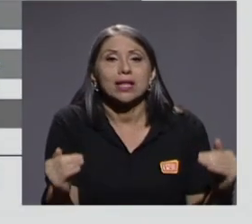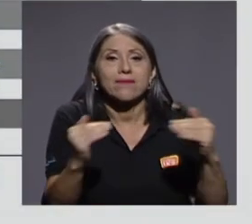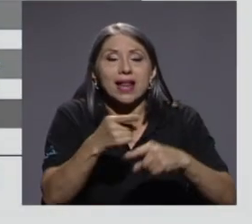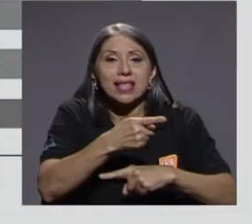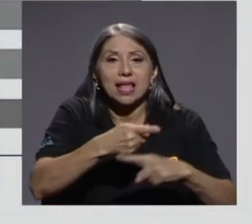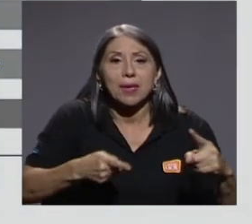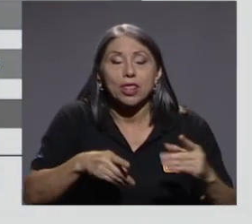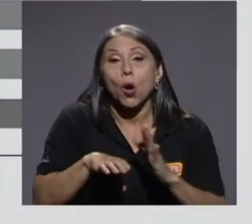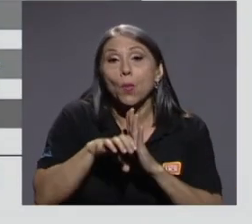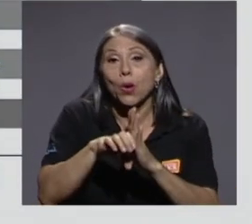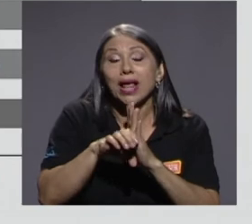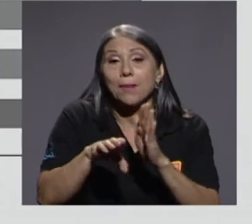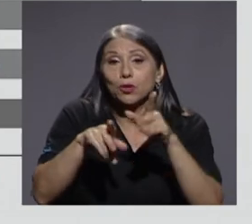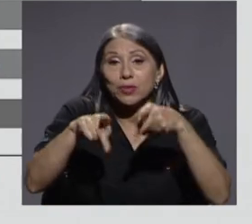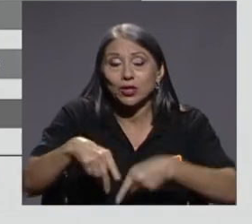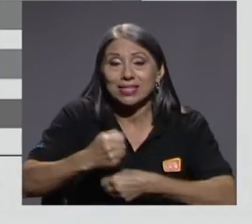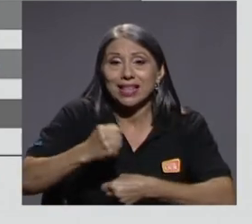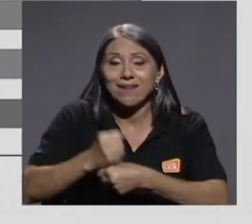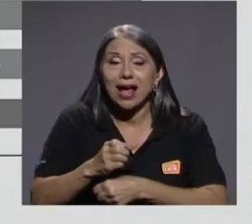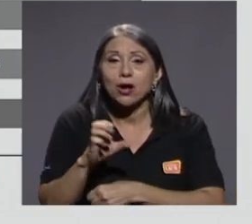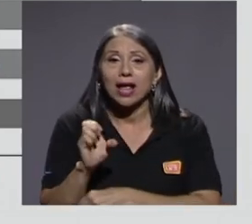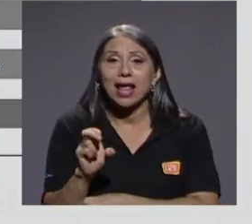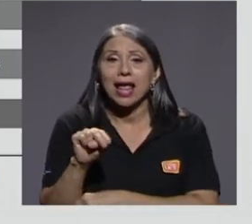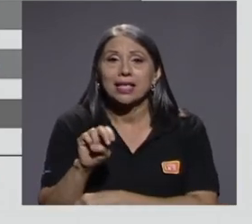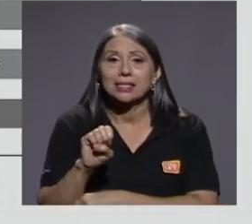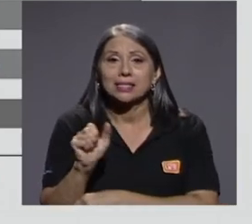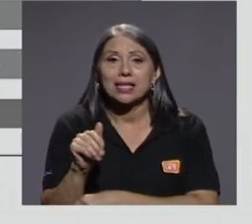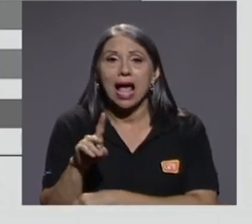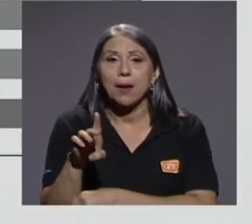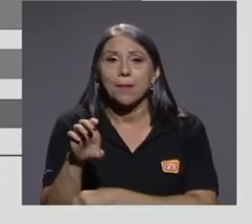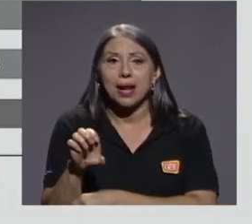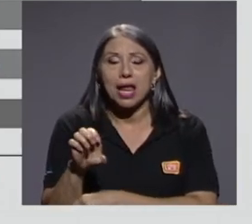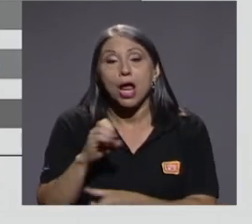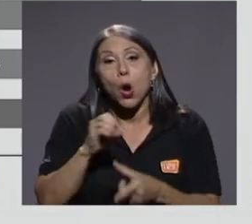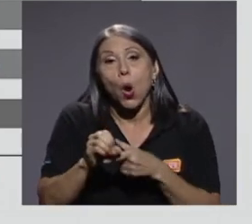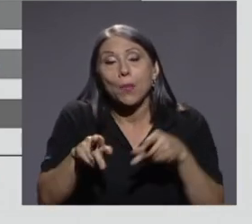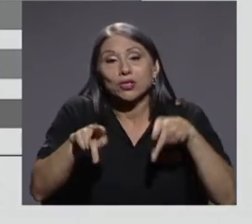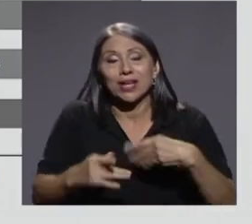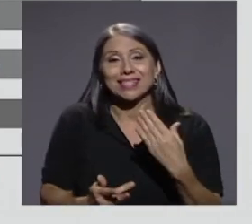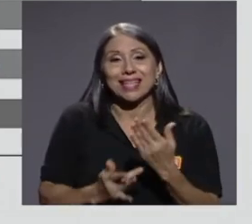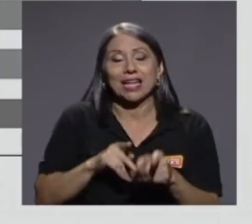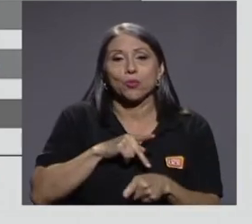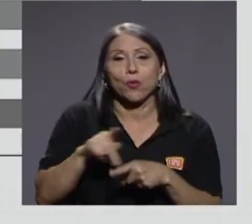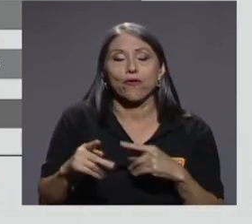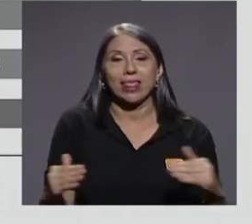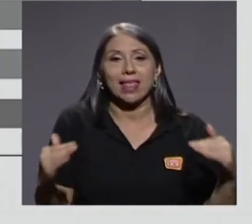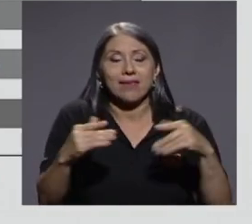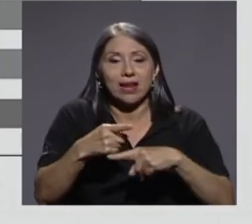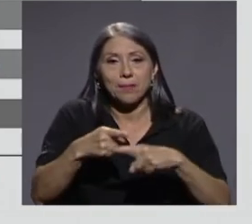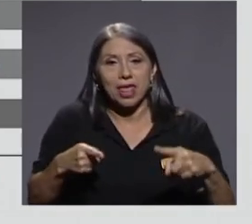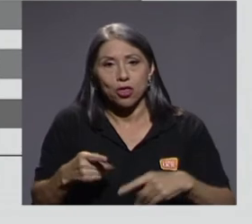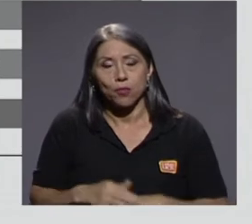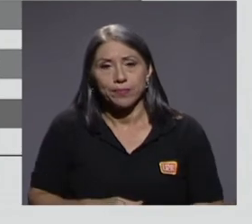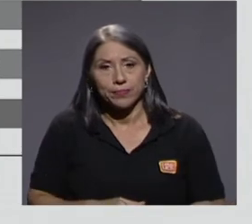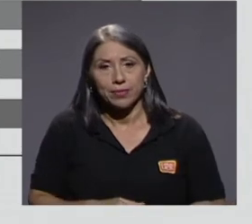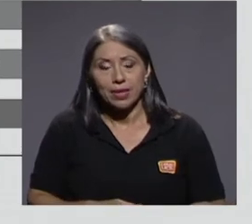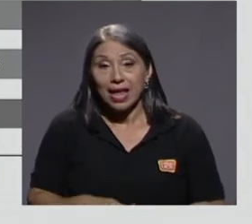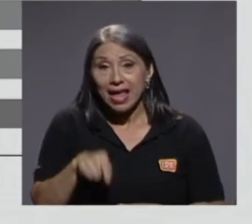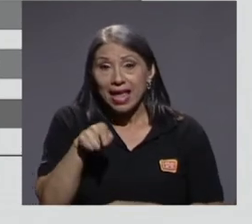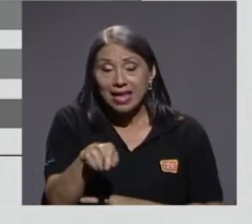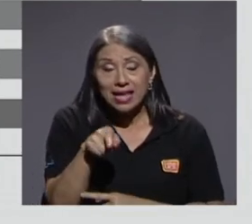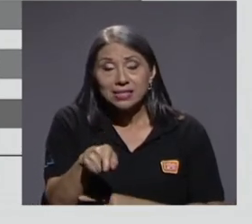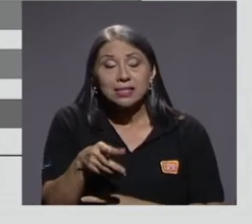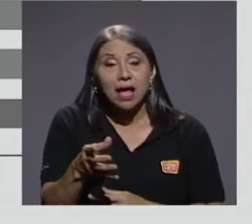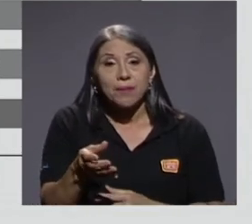ejemplo los ensambladores o los técnicos y profesionales de nivel medio. En esta última